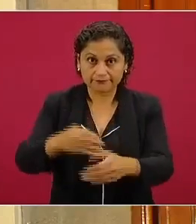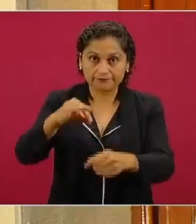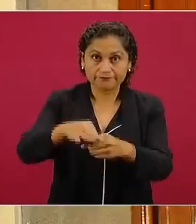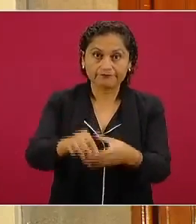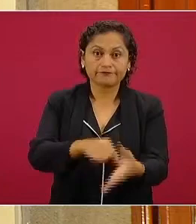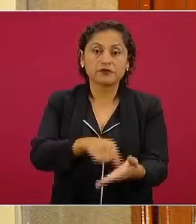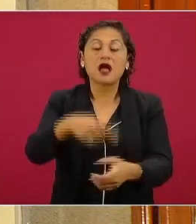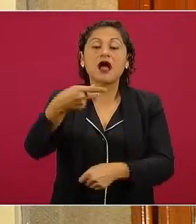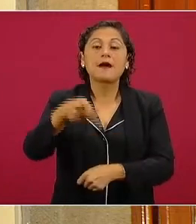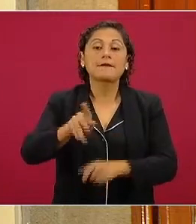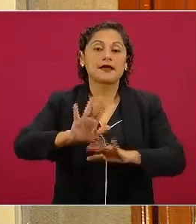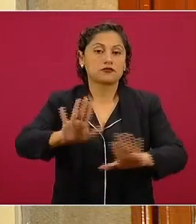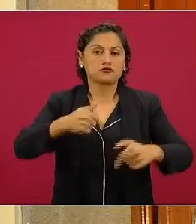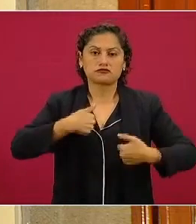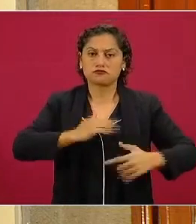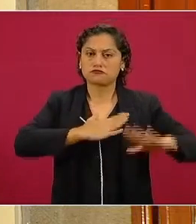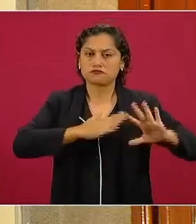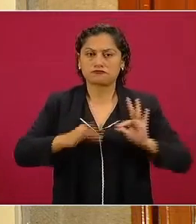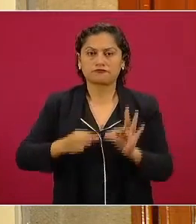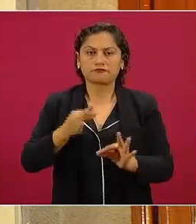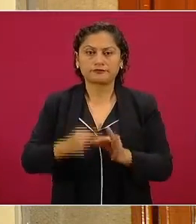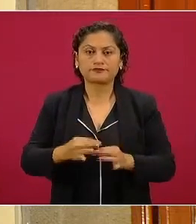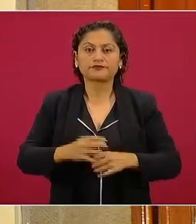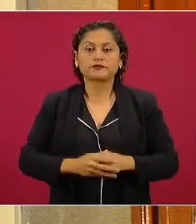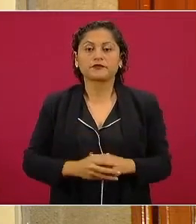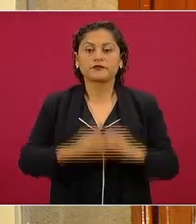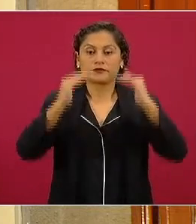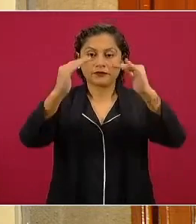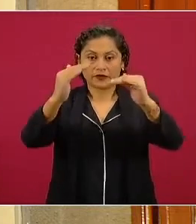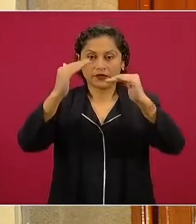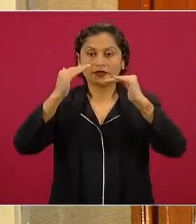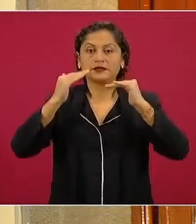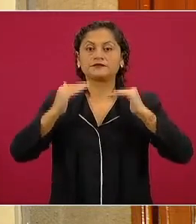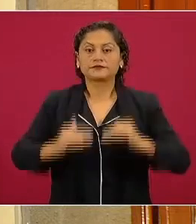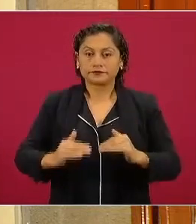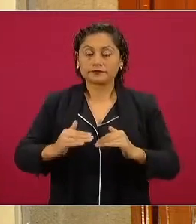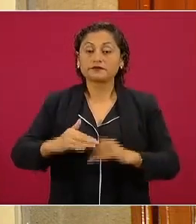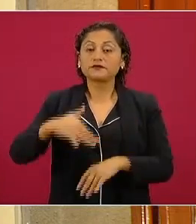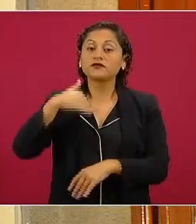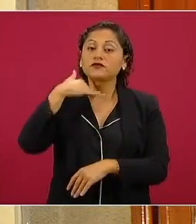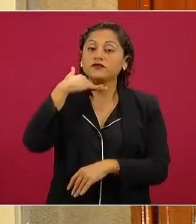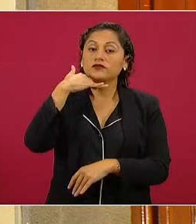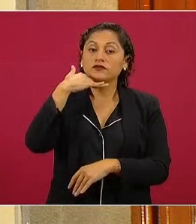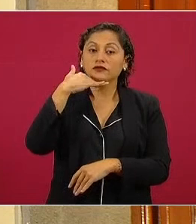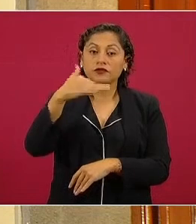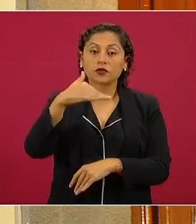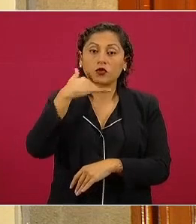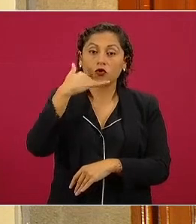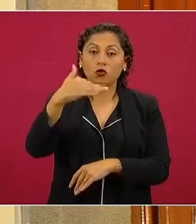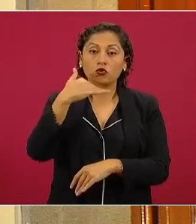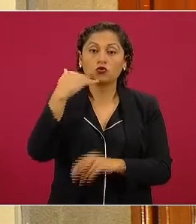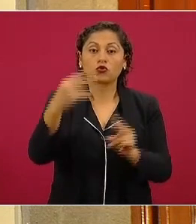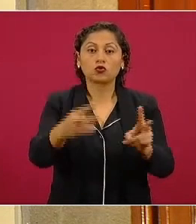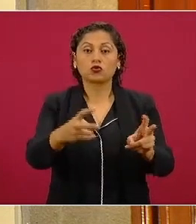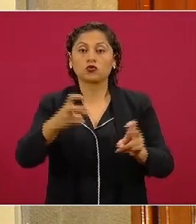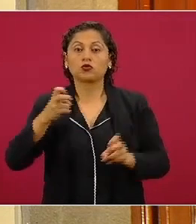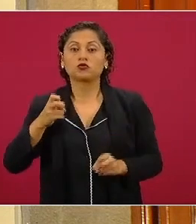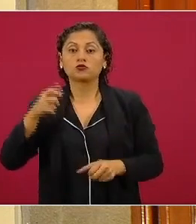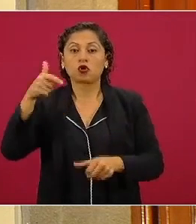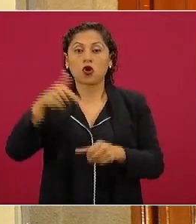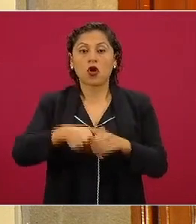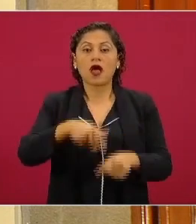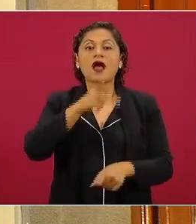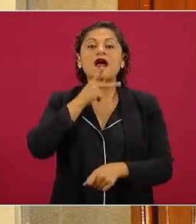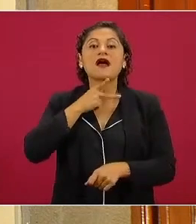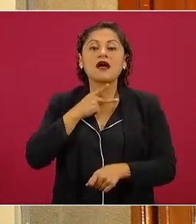estará prohibido y se convertirá en delito grave sin derecho a fianza la corrupción el robo de combustible la aportación ilegal de armas